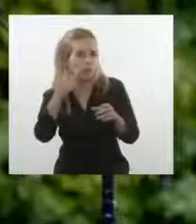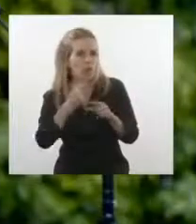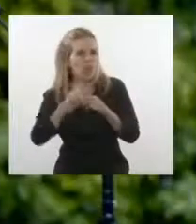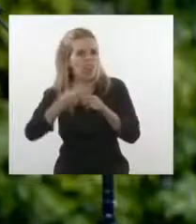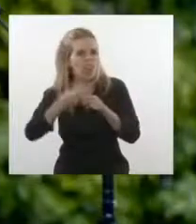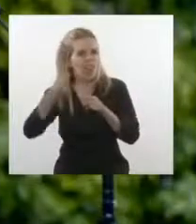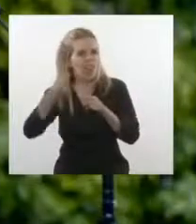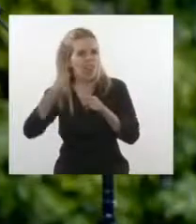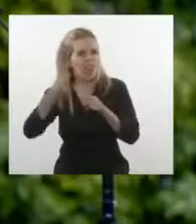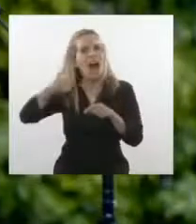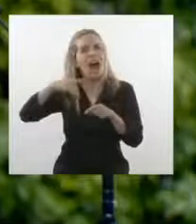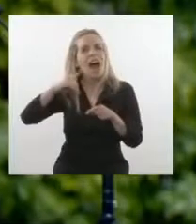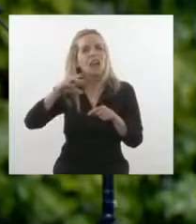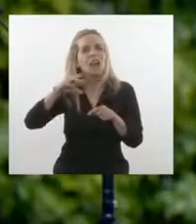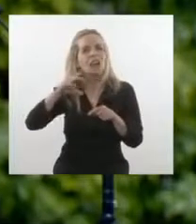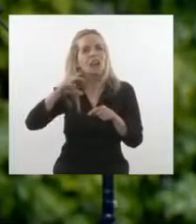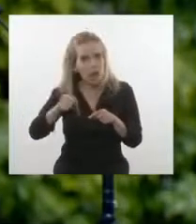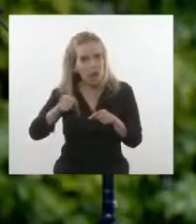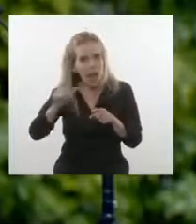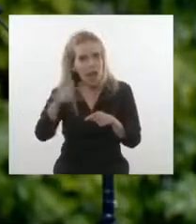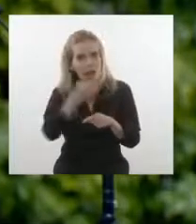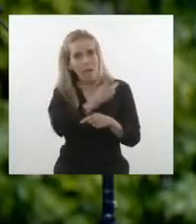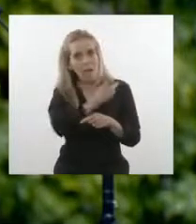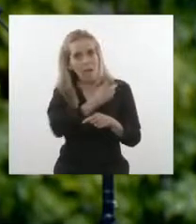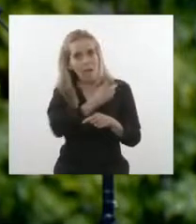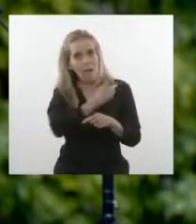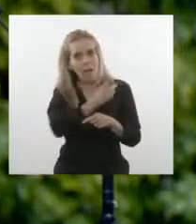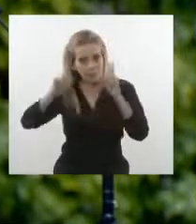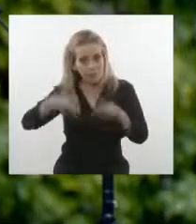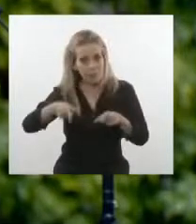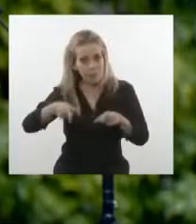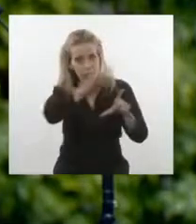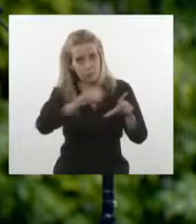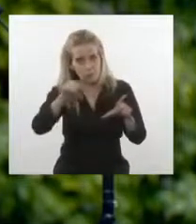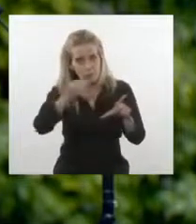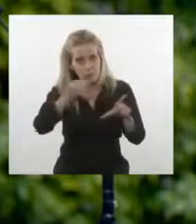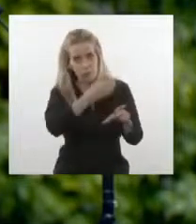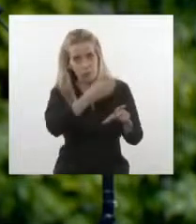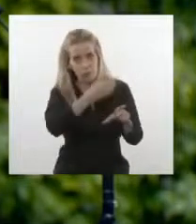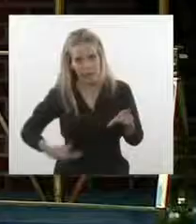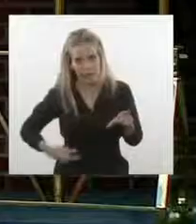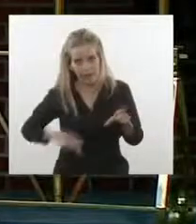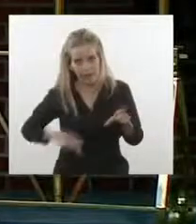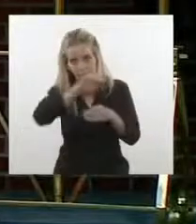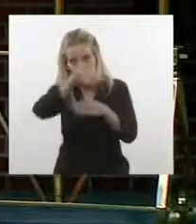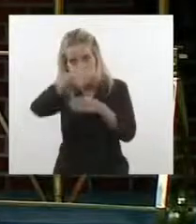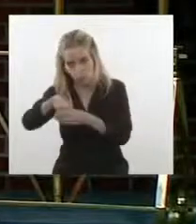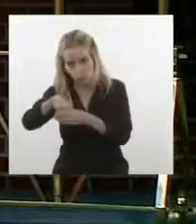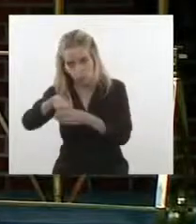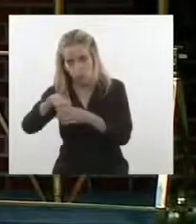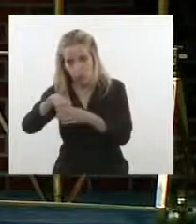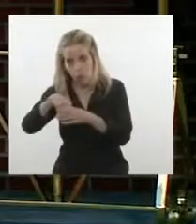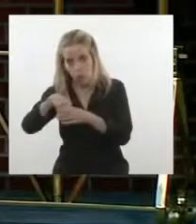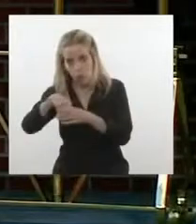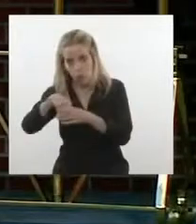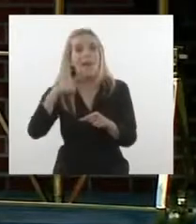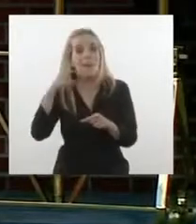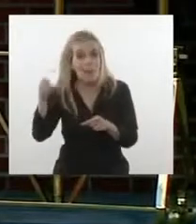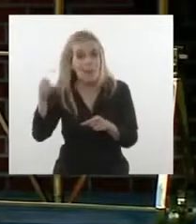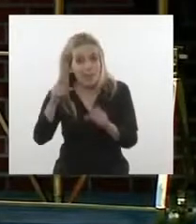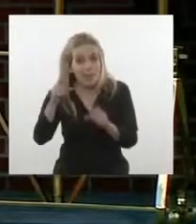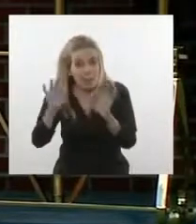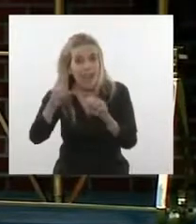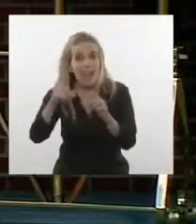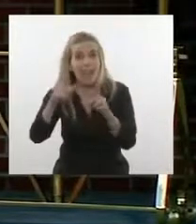Andorra, en la que participó el presidente por vía telemática. Y es que España, cuando llegue al 50% de la población vacunada,